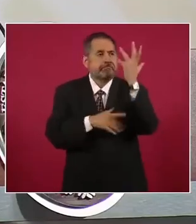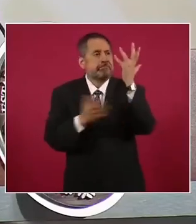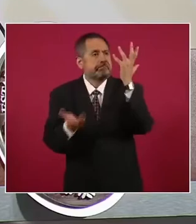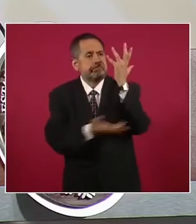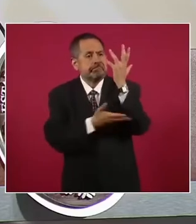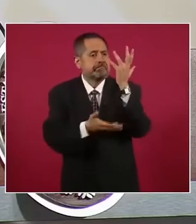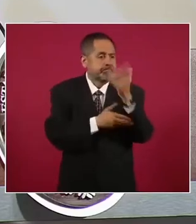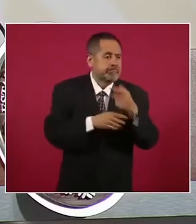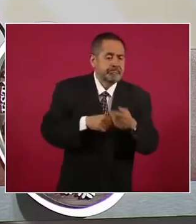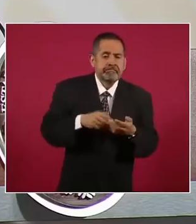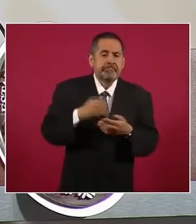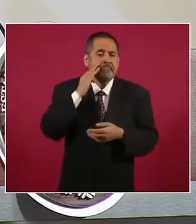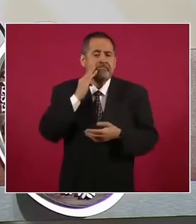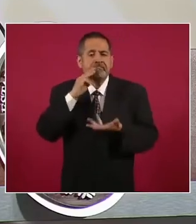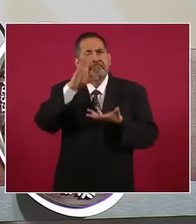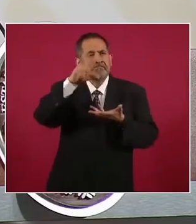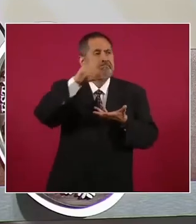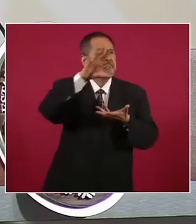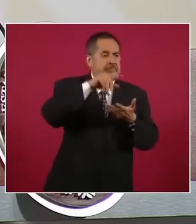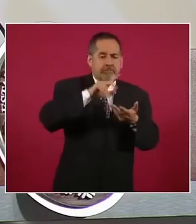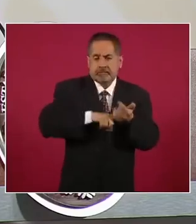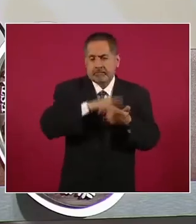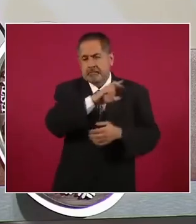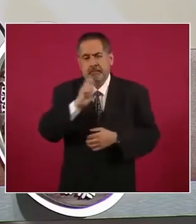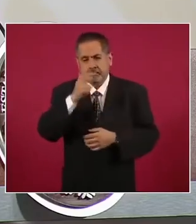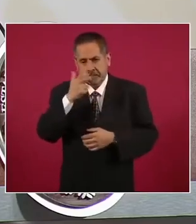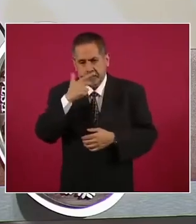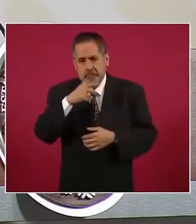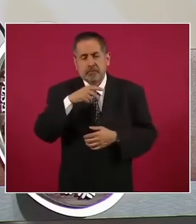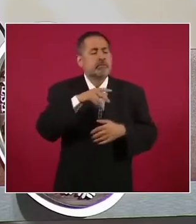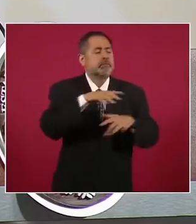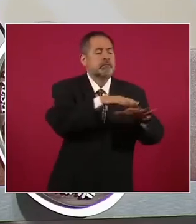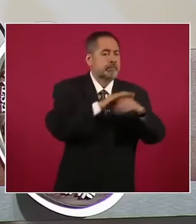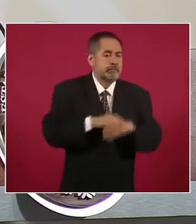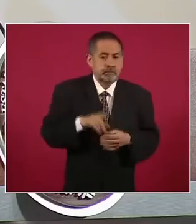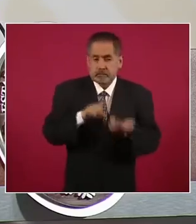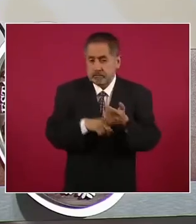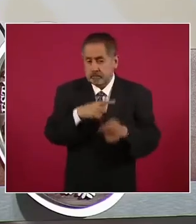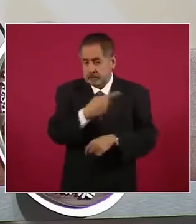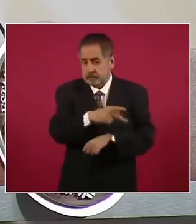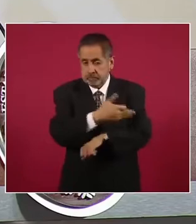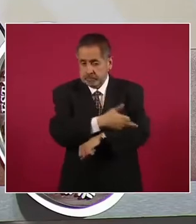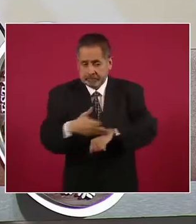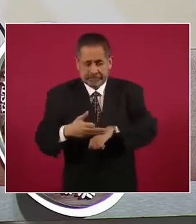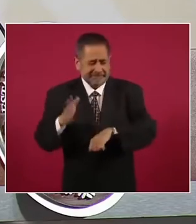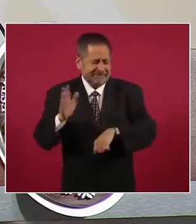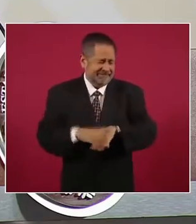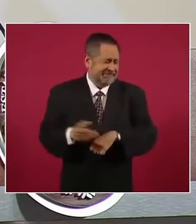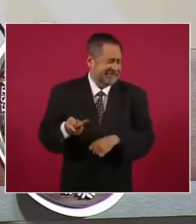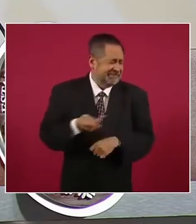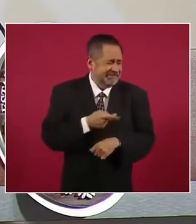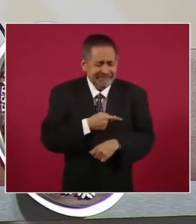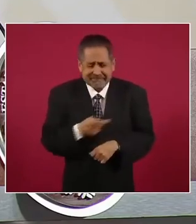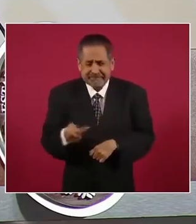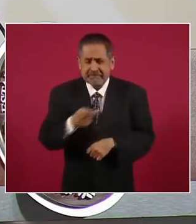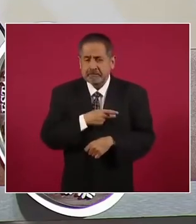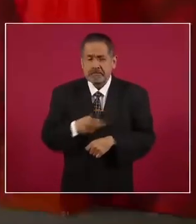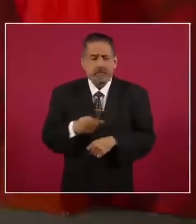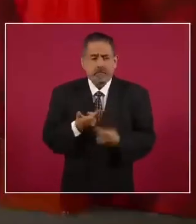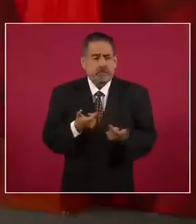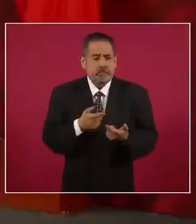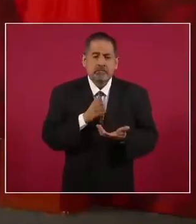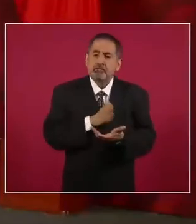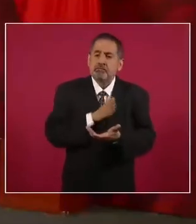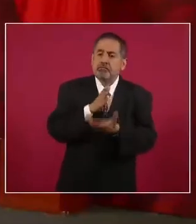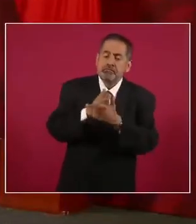a la pizca de manzana en Chihuahua. Su familia vivía en la pobreza, por lo que nunca, nunca recibió una